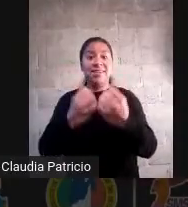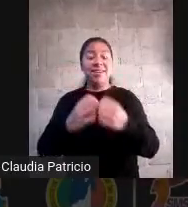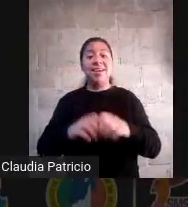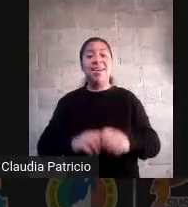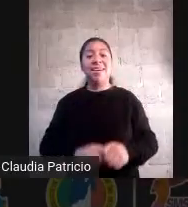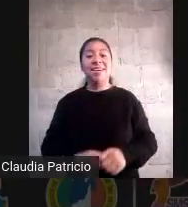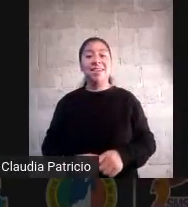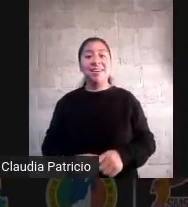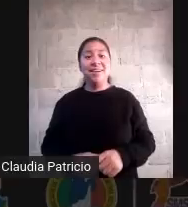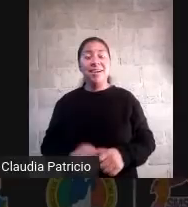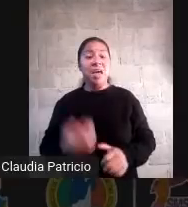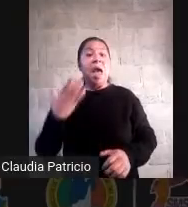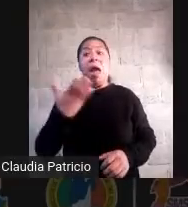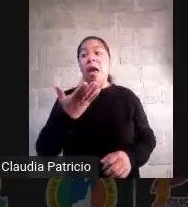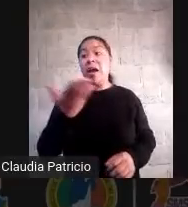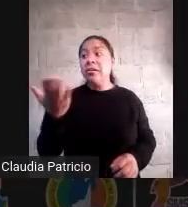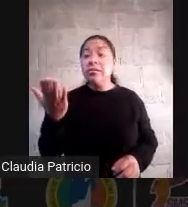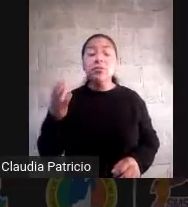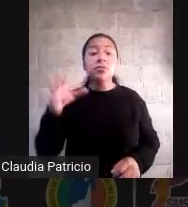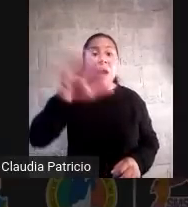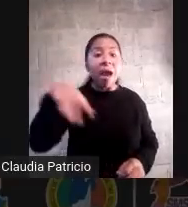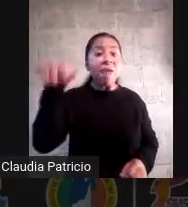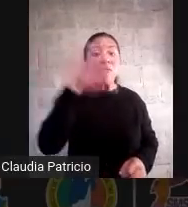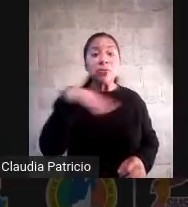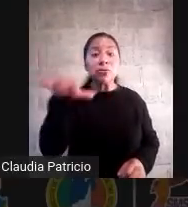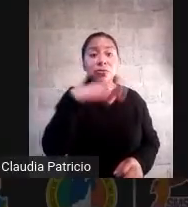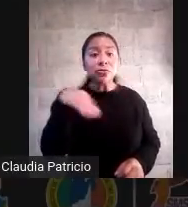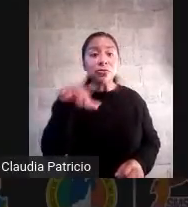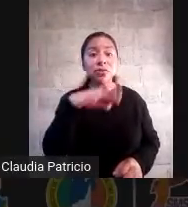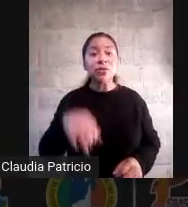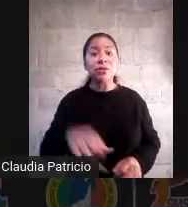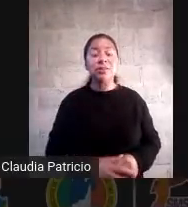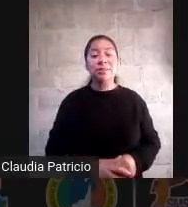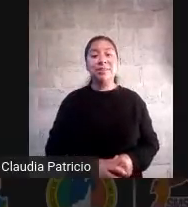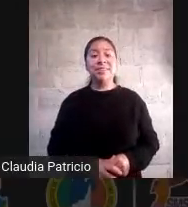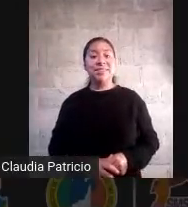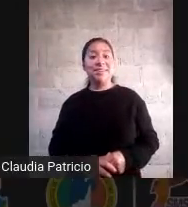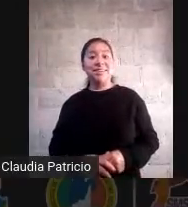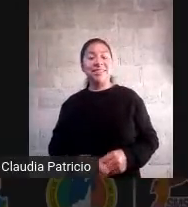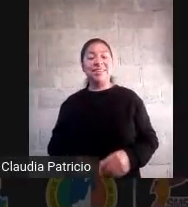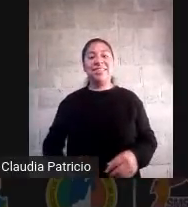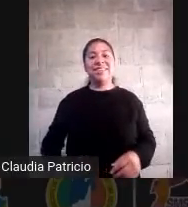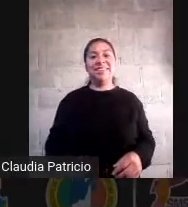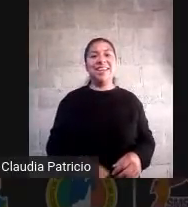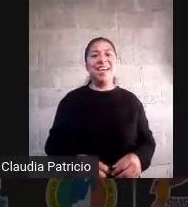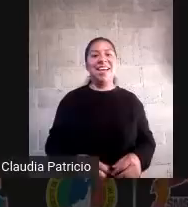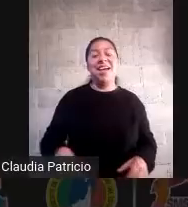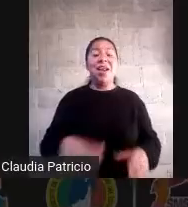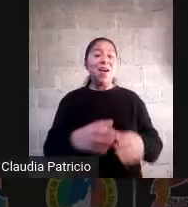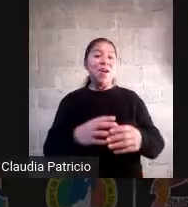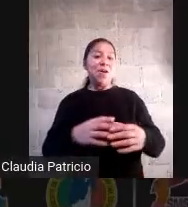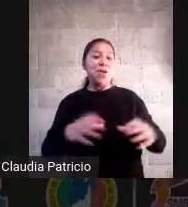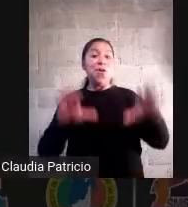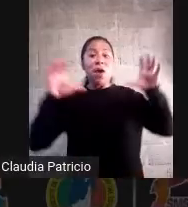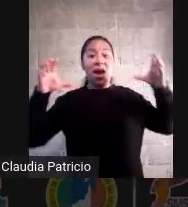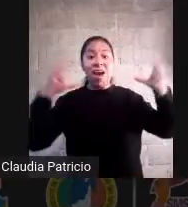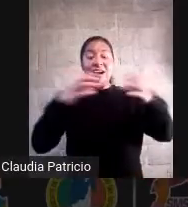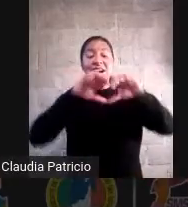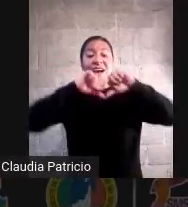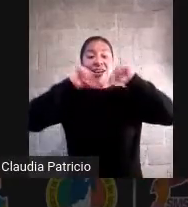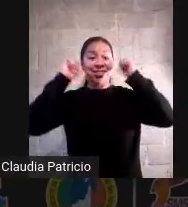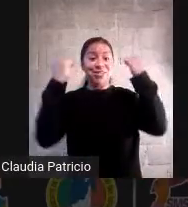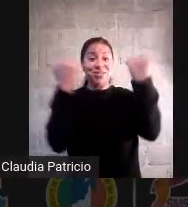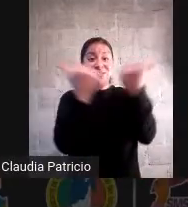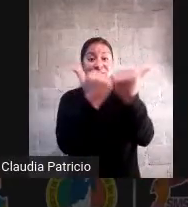gestionar para que aquí haya un mariachi y ahí se van a ver a la asociación jalis ciencia de mariachis para ver qué apoyo les pueden dar